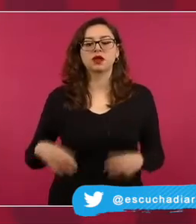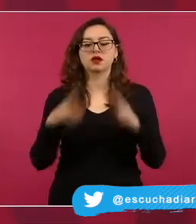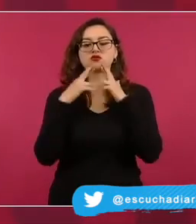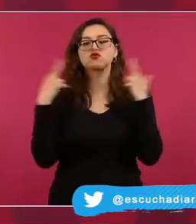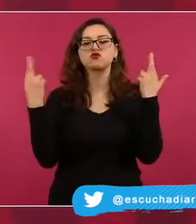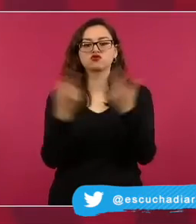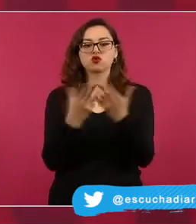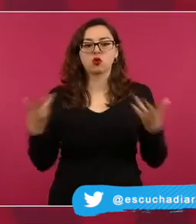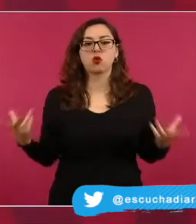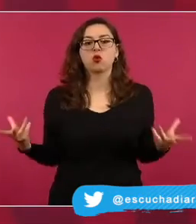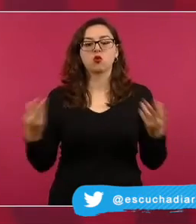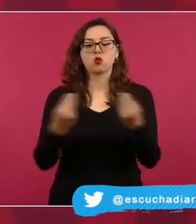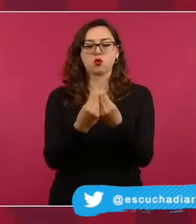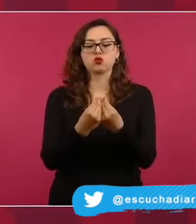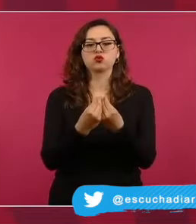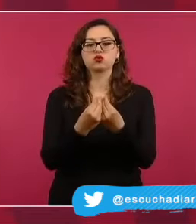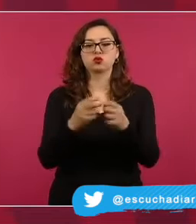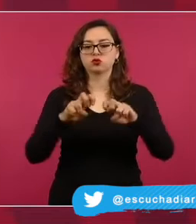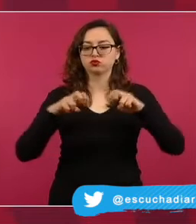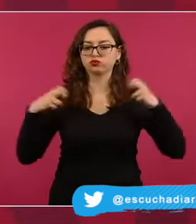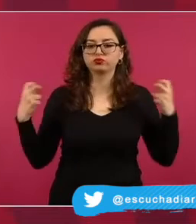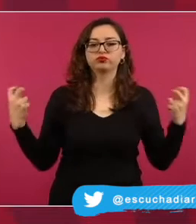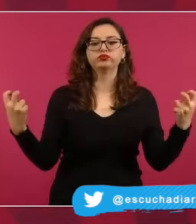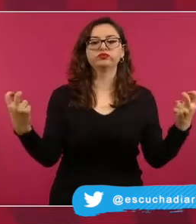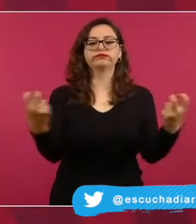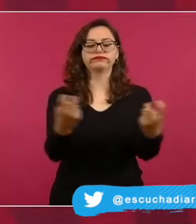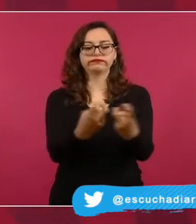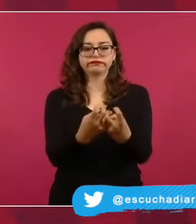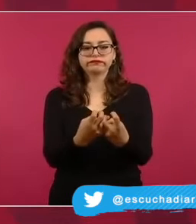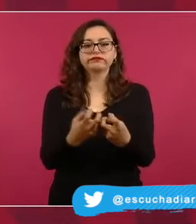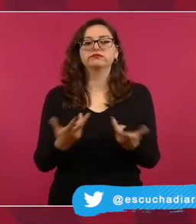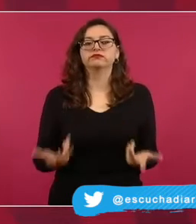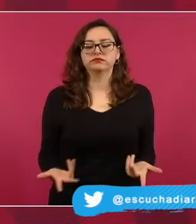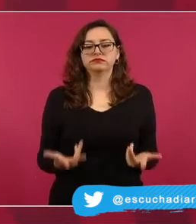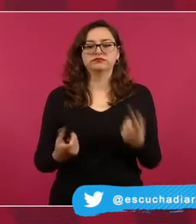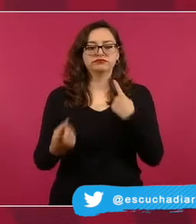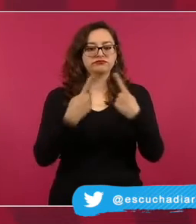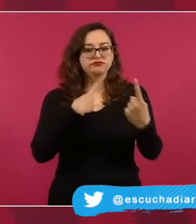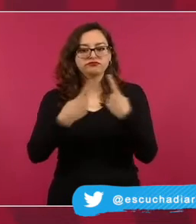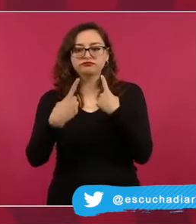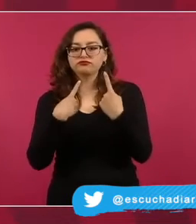de las zonas afectadas de la zona afectada de la costa